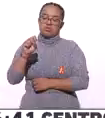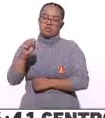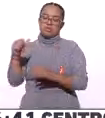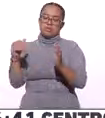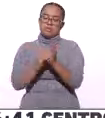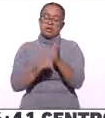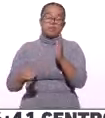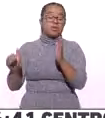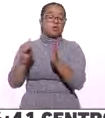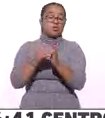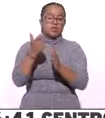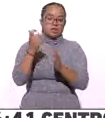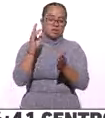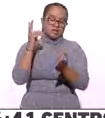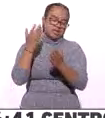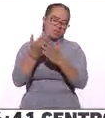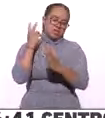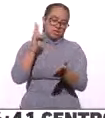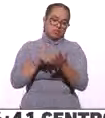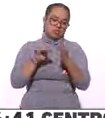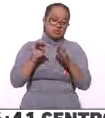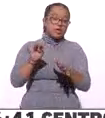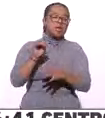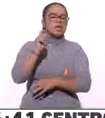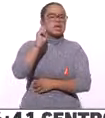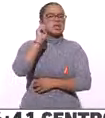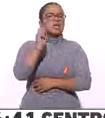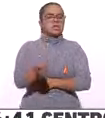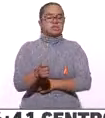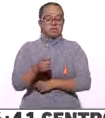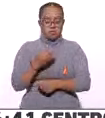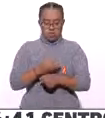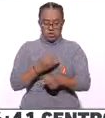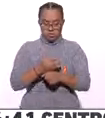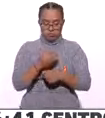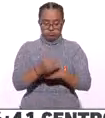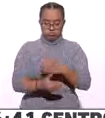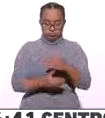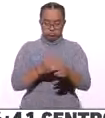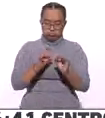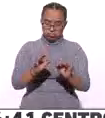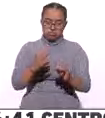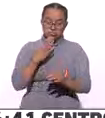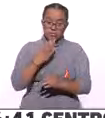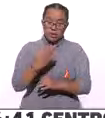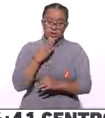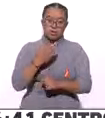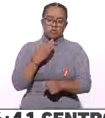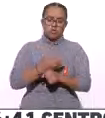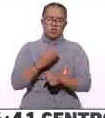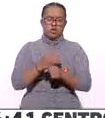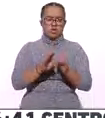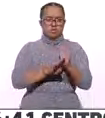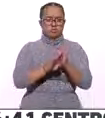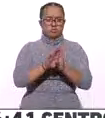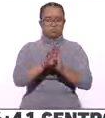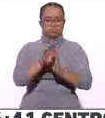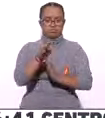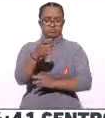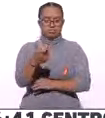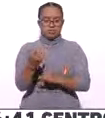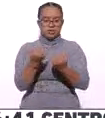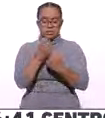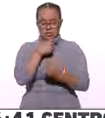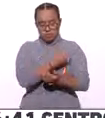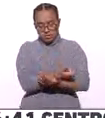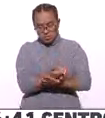millones de pesos que se tenía en 2019. Esto nos habla de que la ruta sin duda alguna es la correcta, que estamos en una reactivación económica, que hay incremento